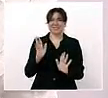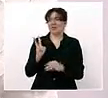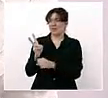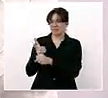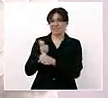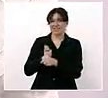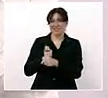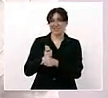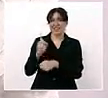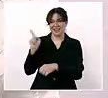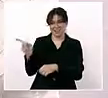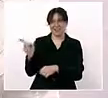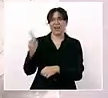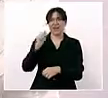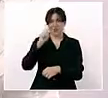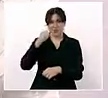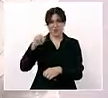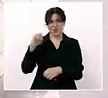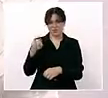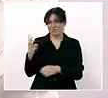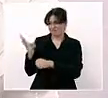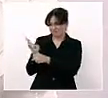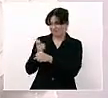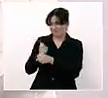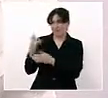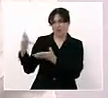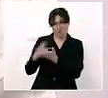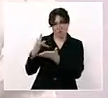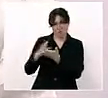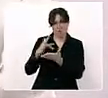apoyando en el gobierno federal. Bueno, pues pues